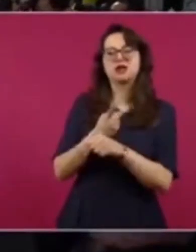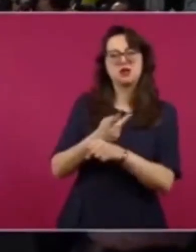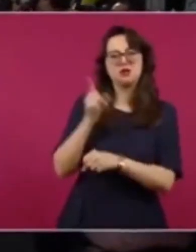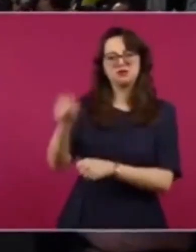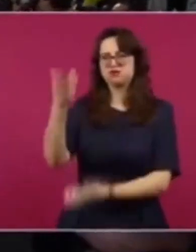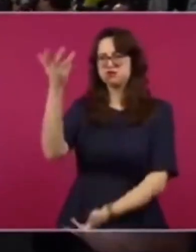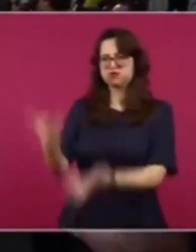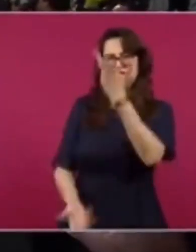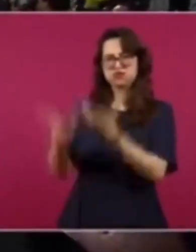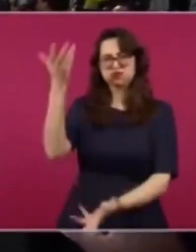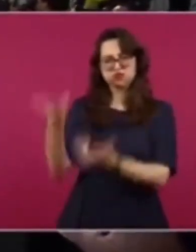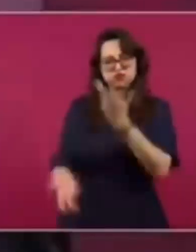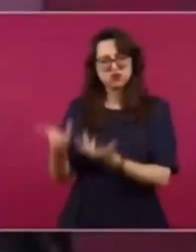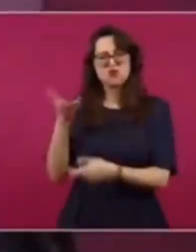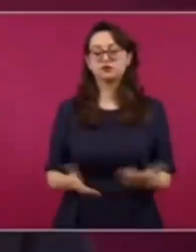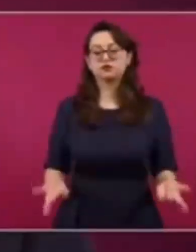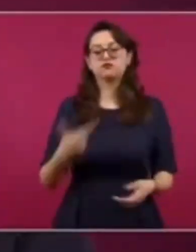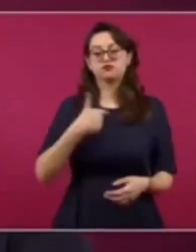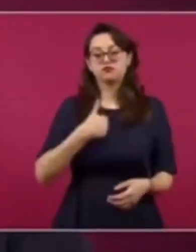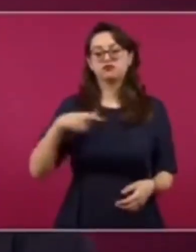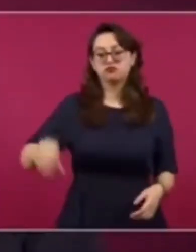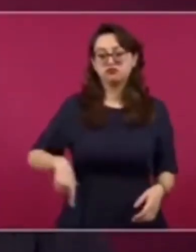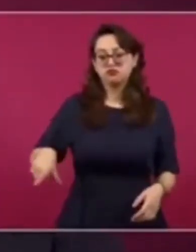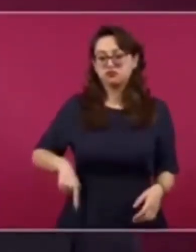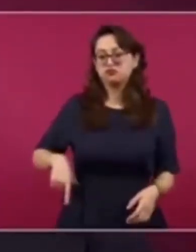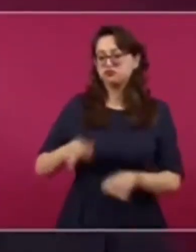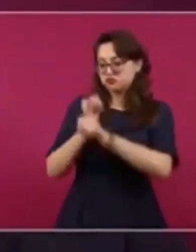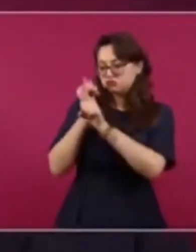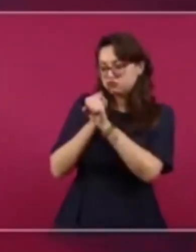realmente sucedió. Sin embargo,